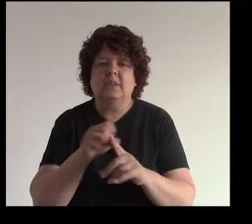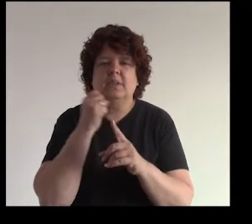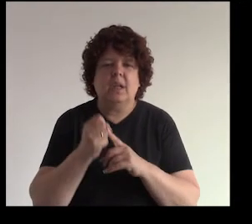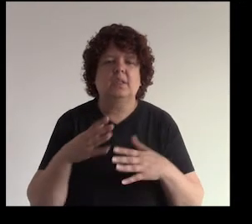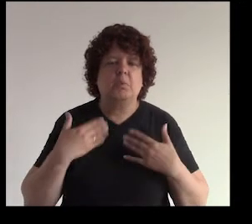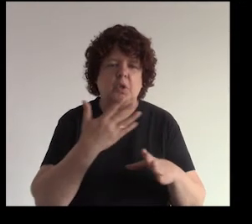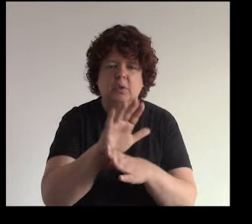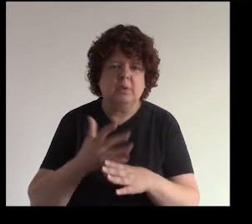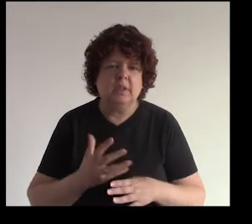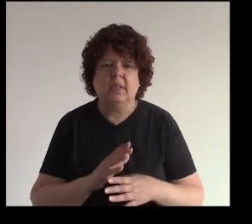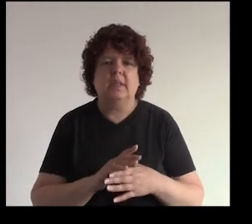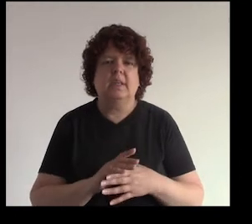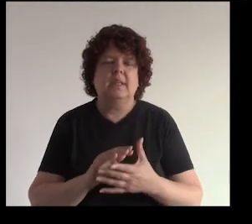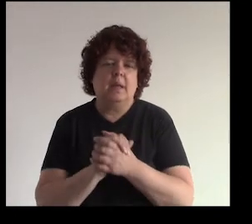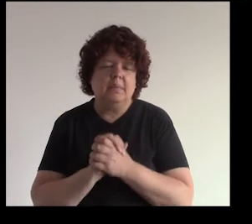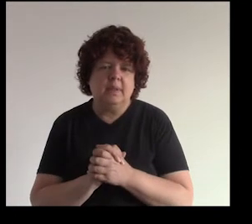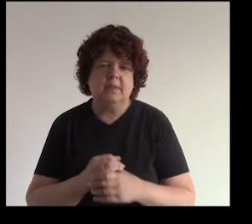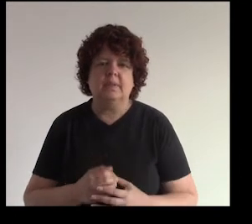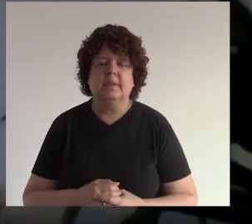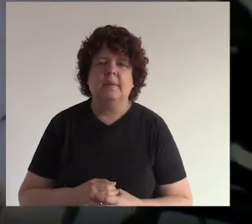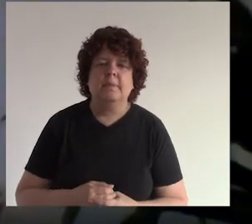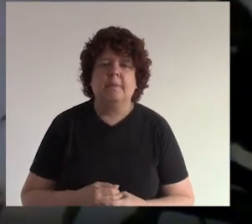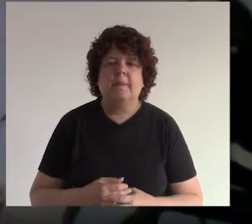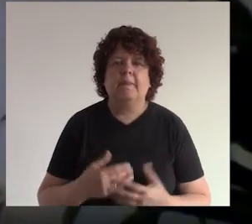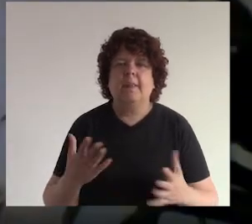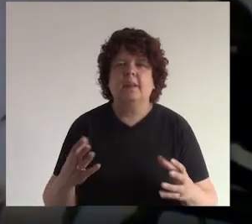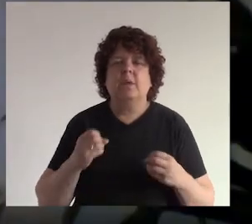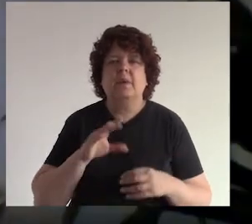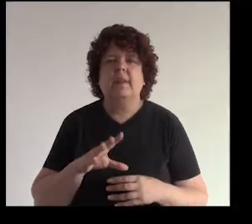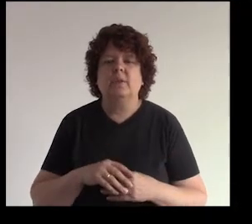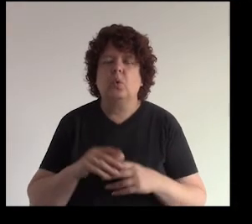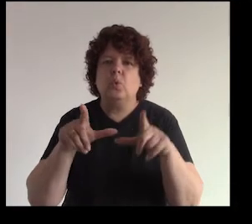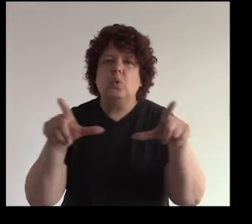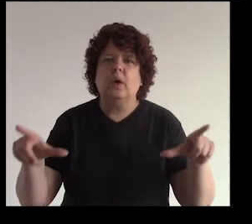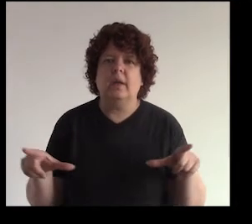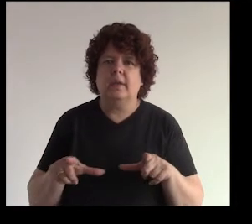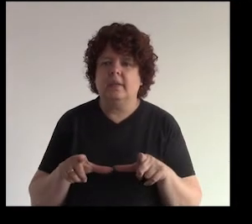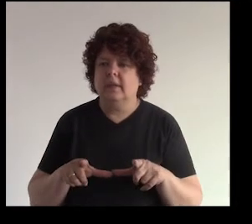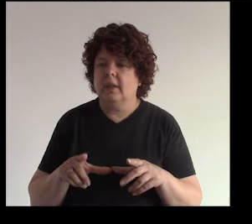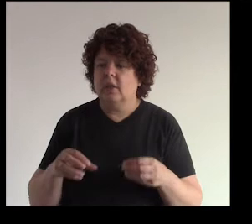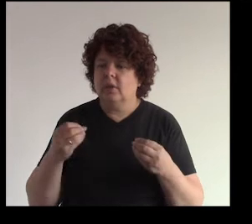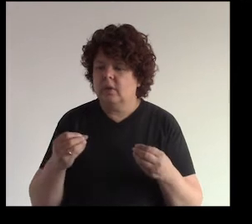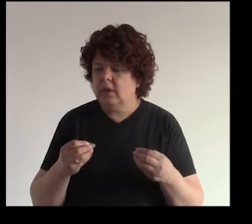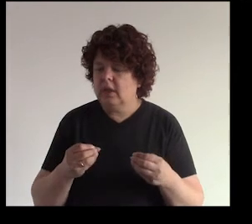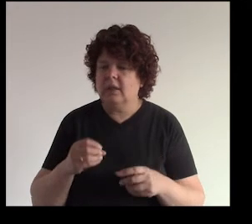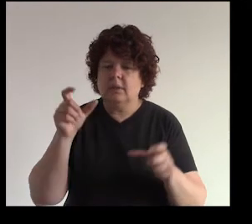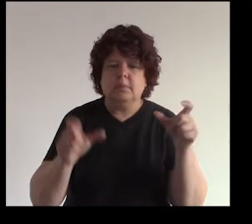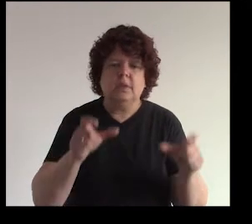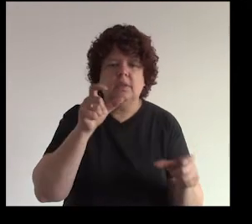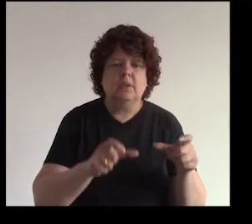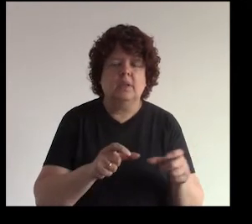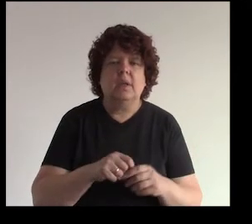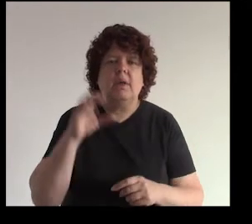también puedes usar compartir entre amigos ¿no? entonces como les digo son espacios donde las personas